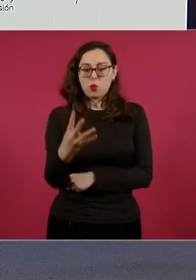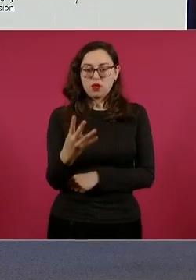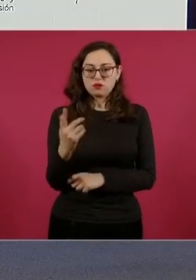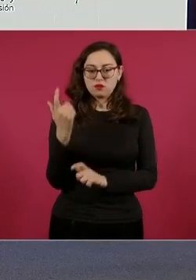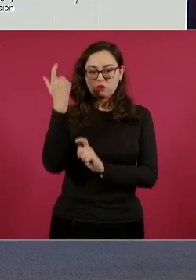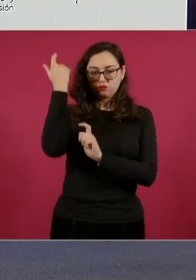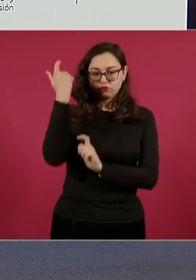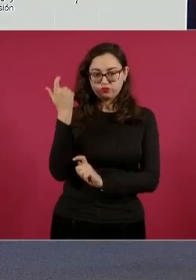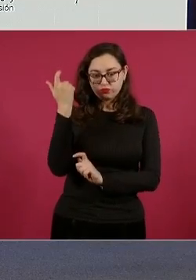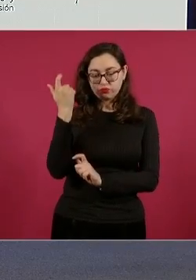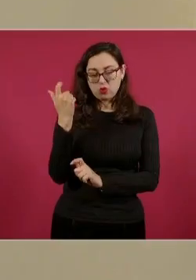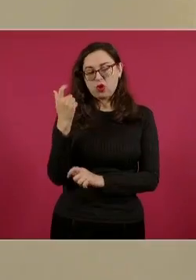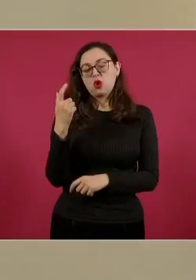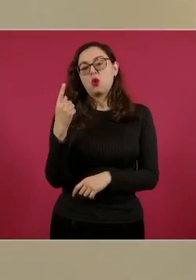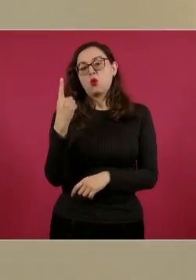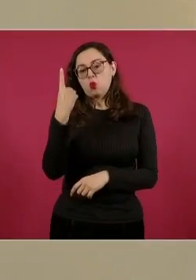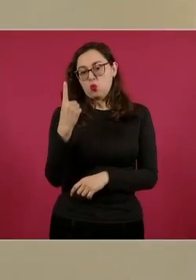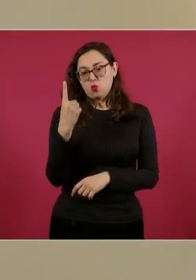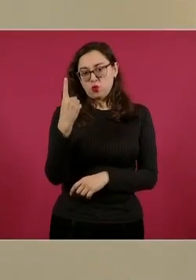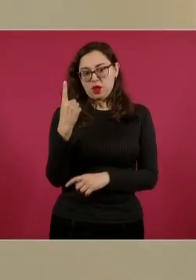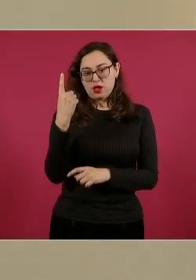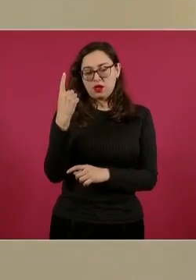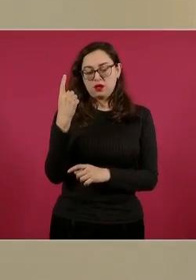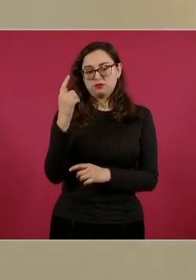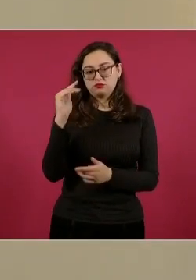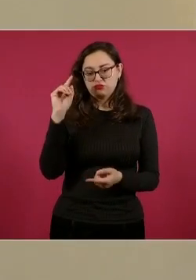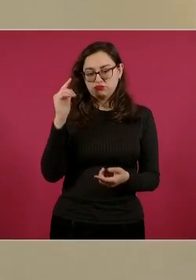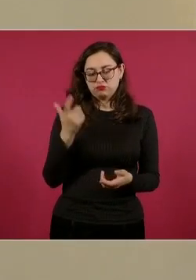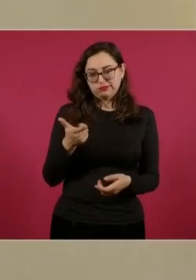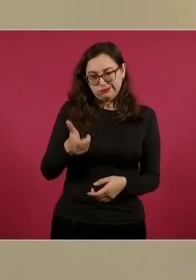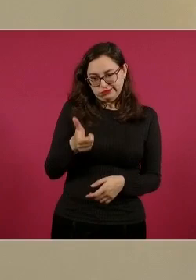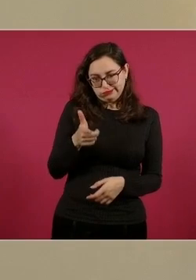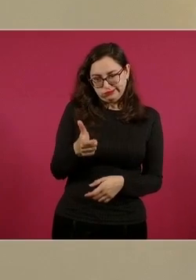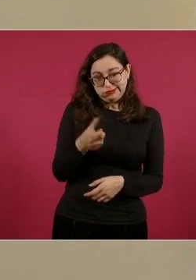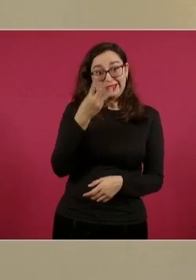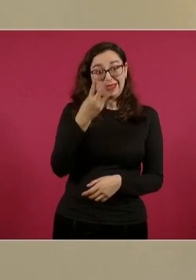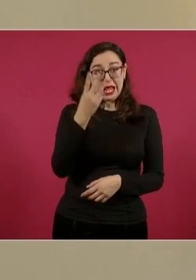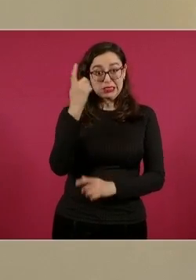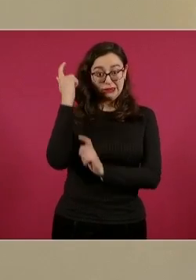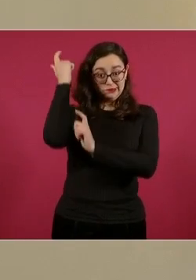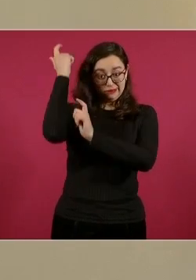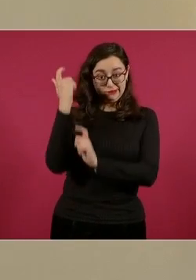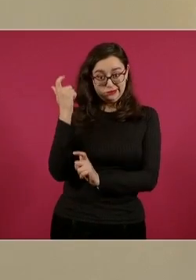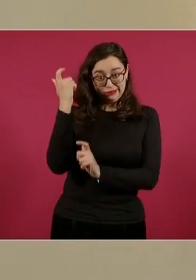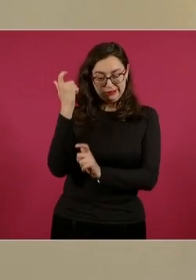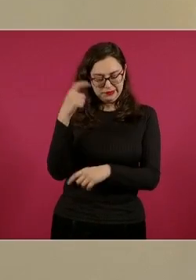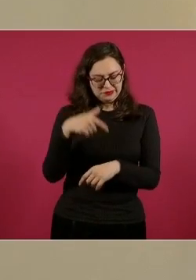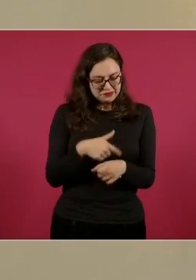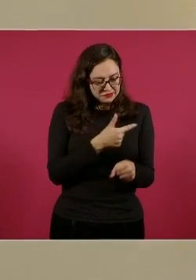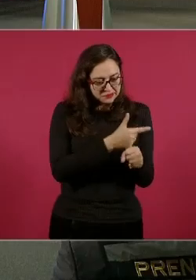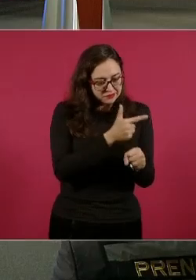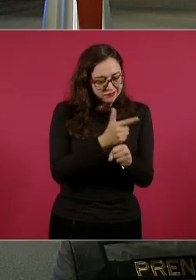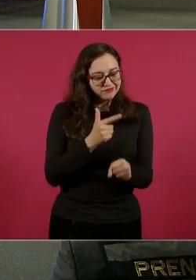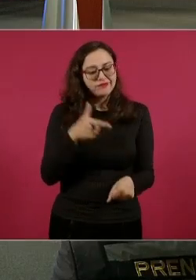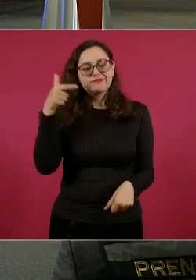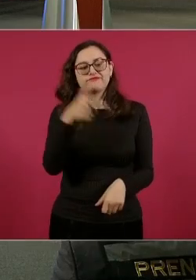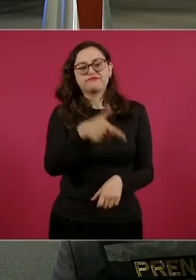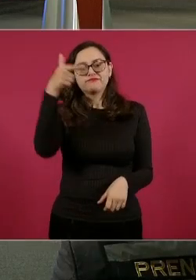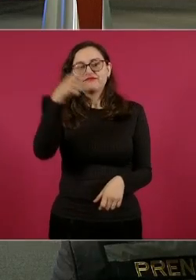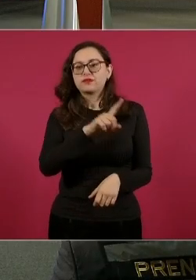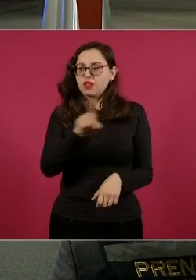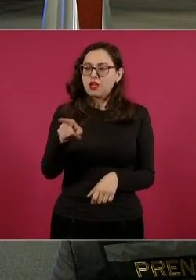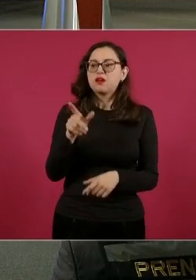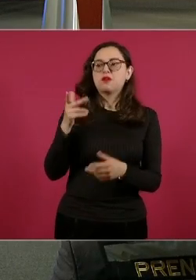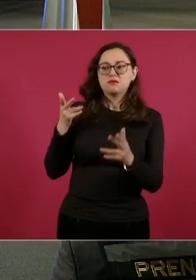una corta y tres largas. La Fiscalía Estatal identificó que una de las armas aseguradas había sido utilizada en la agresión contra el Güero Hans